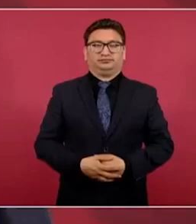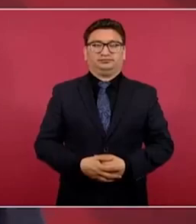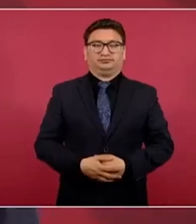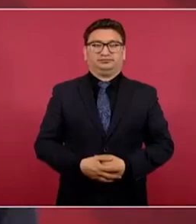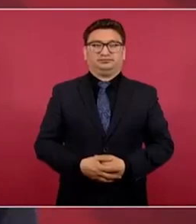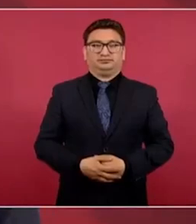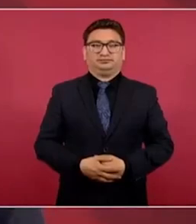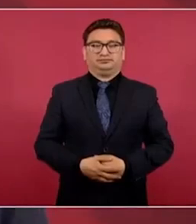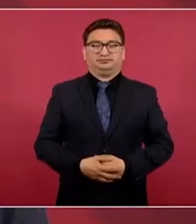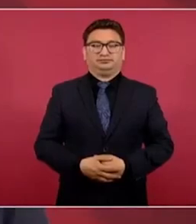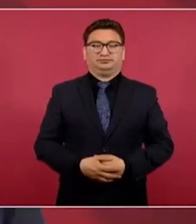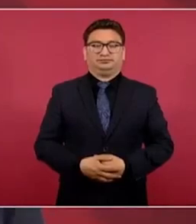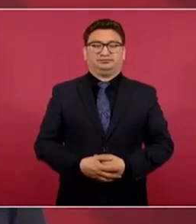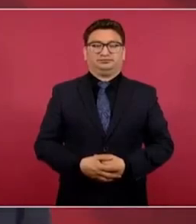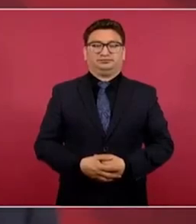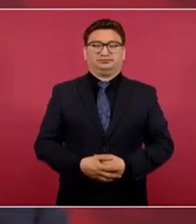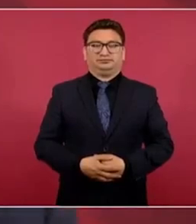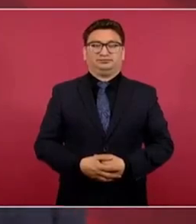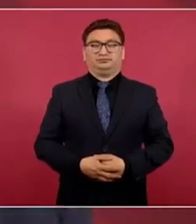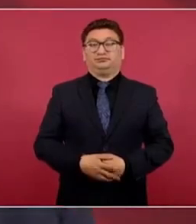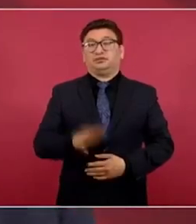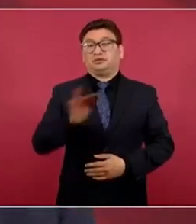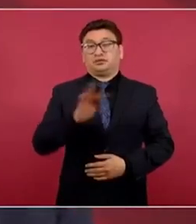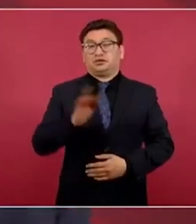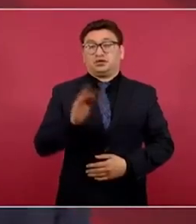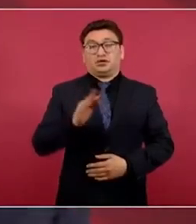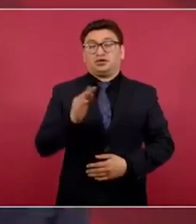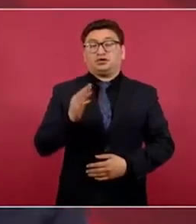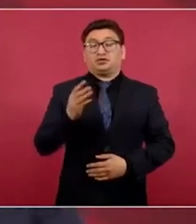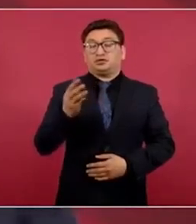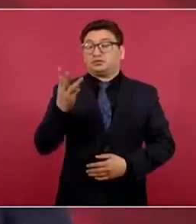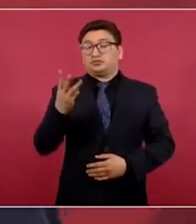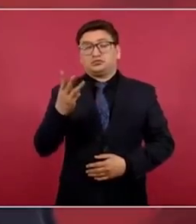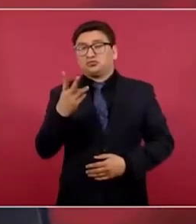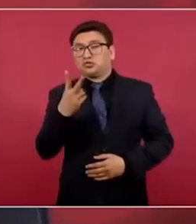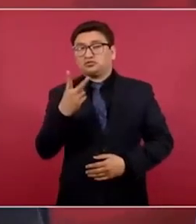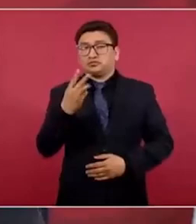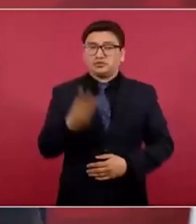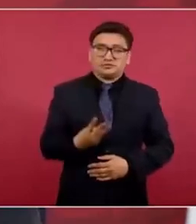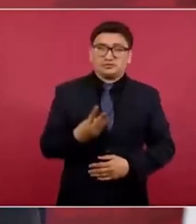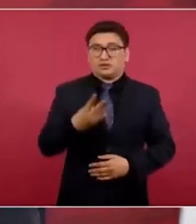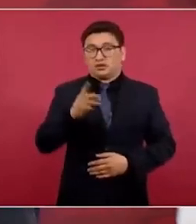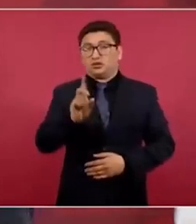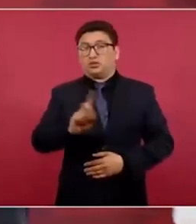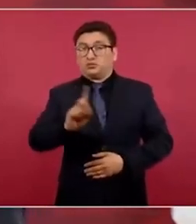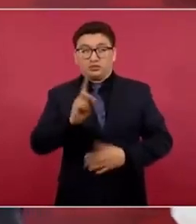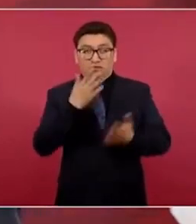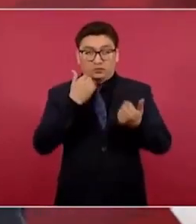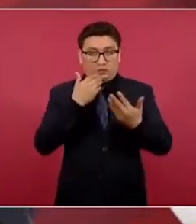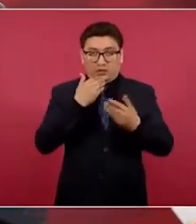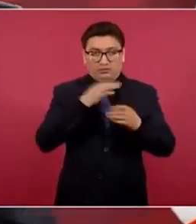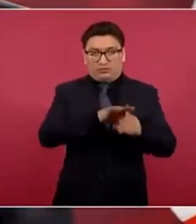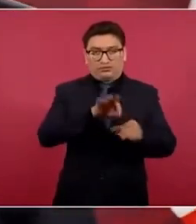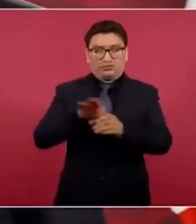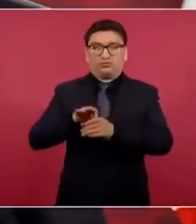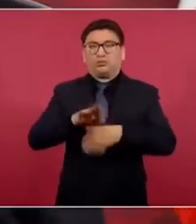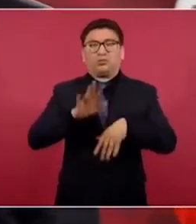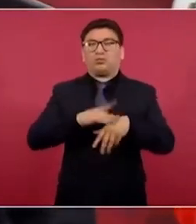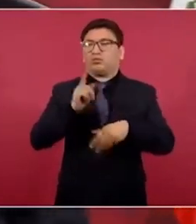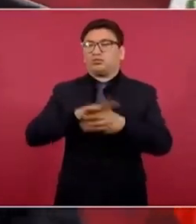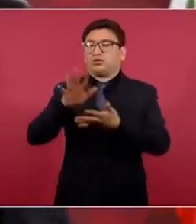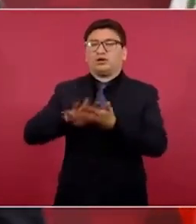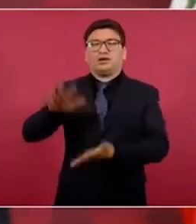Si no hay dos terceras partes, el domingo, porque dominan los